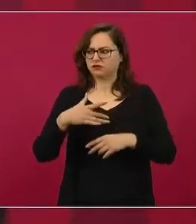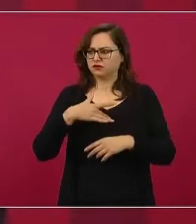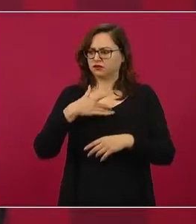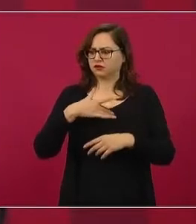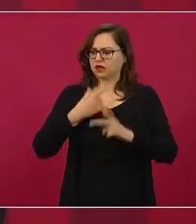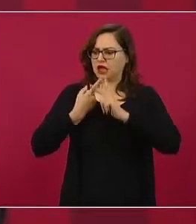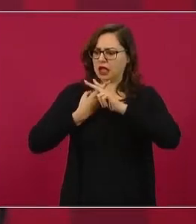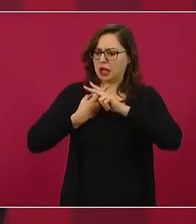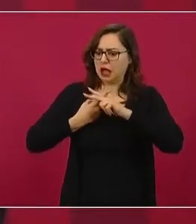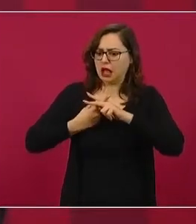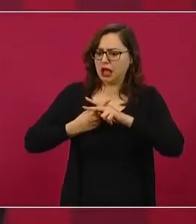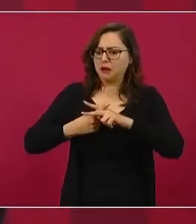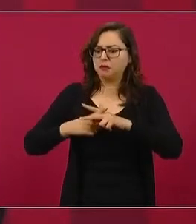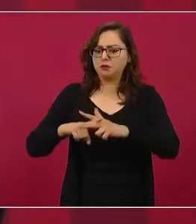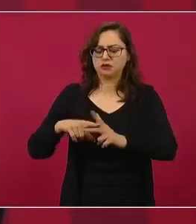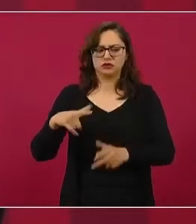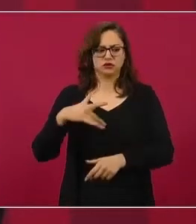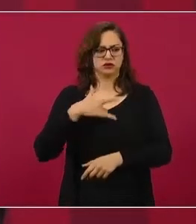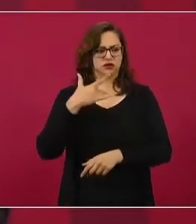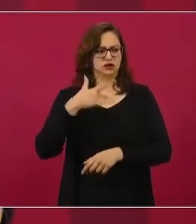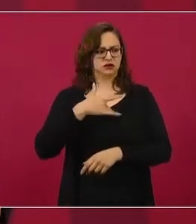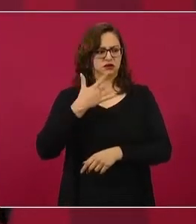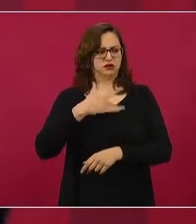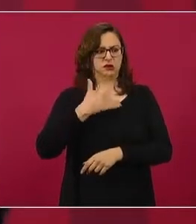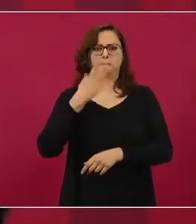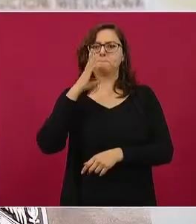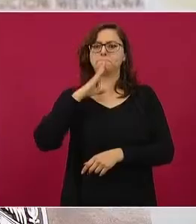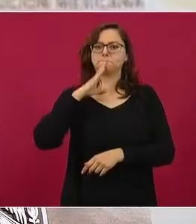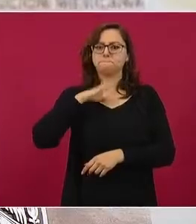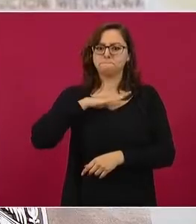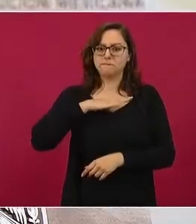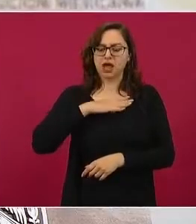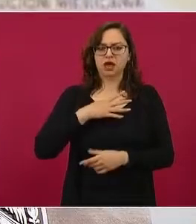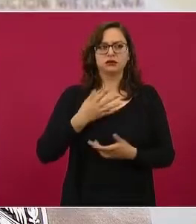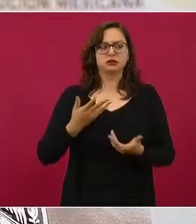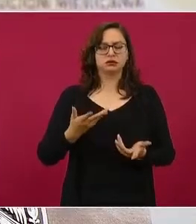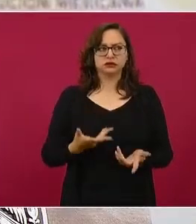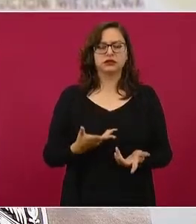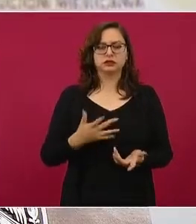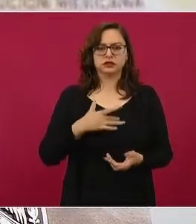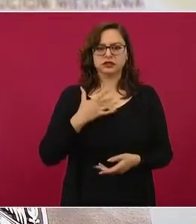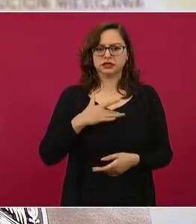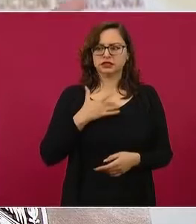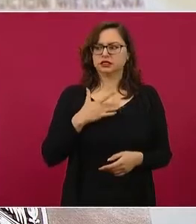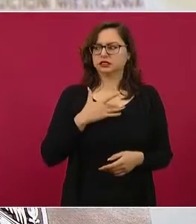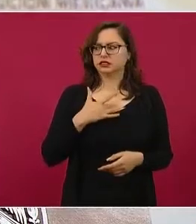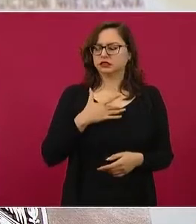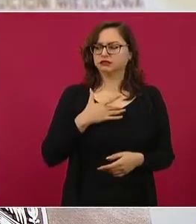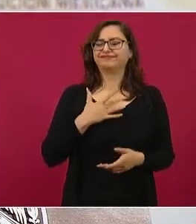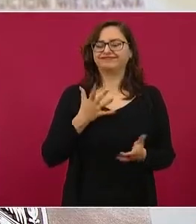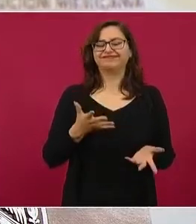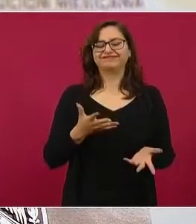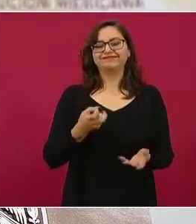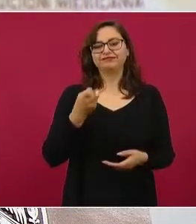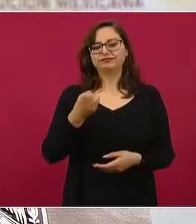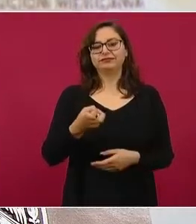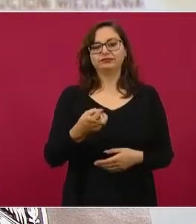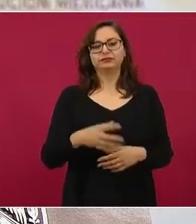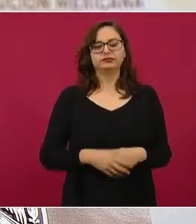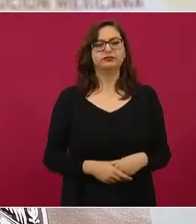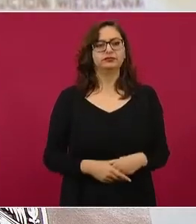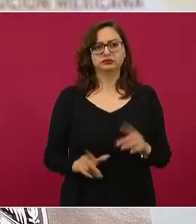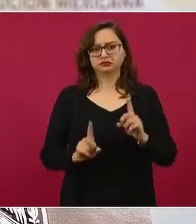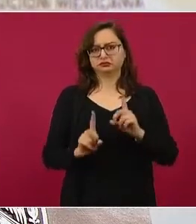fueron observadores, incluso había sana distancia con los demás. Era Ricardo